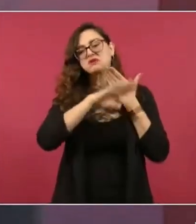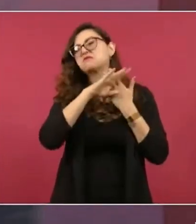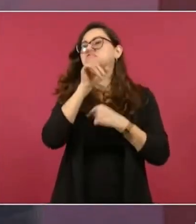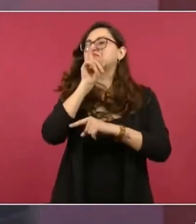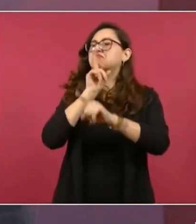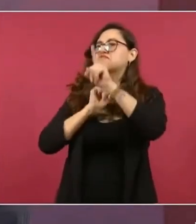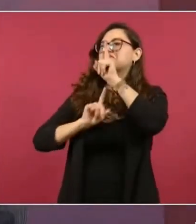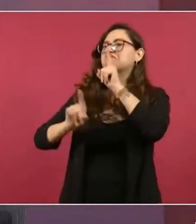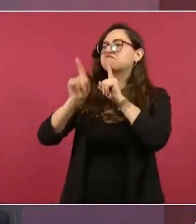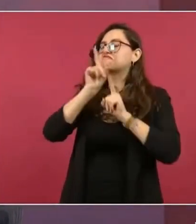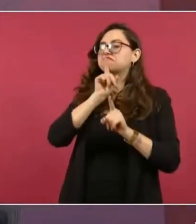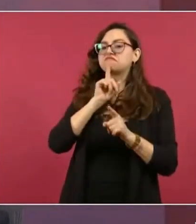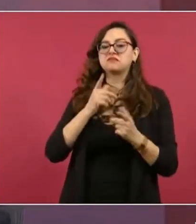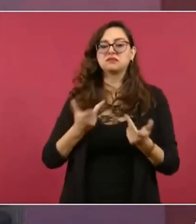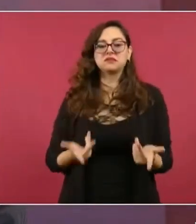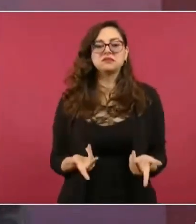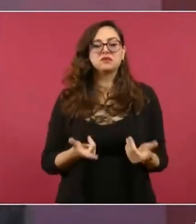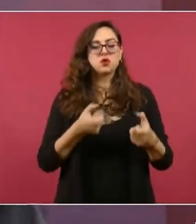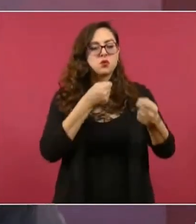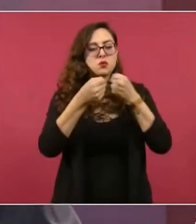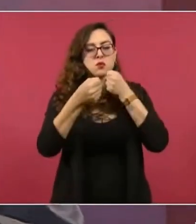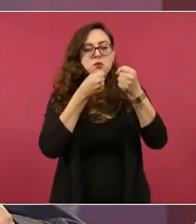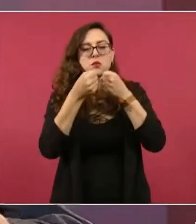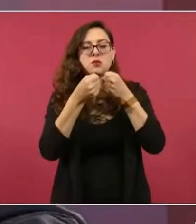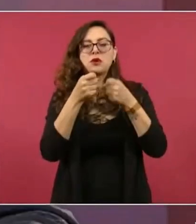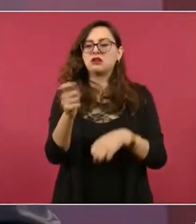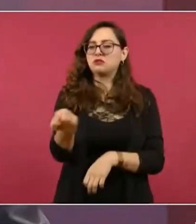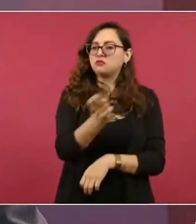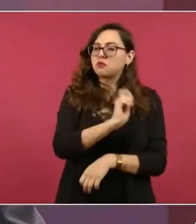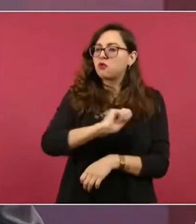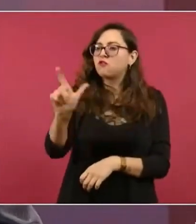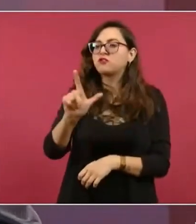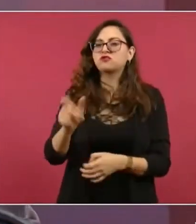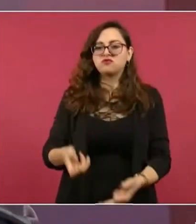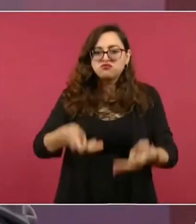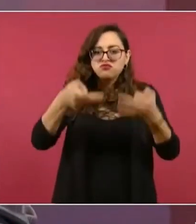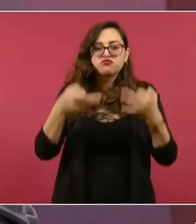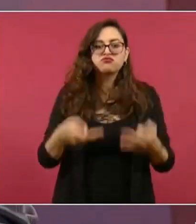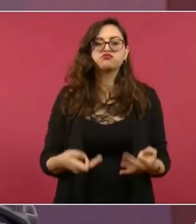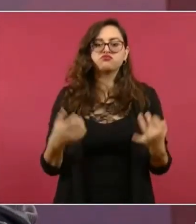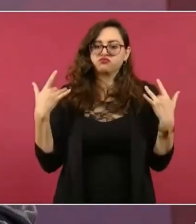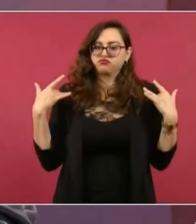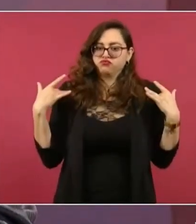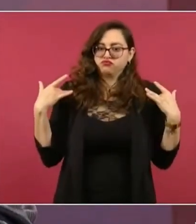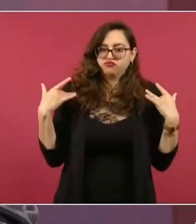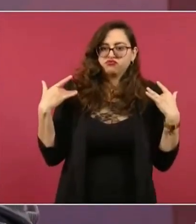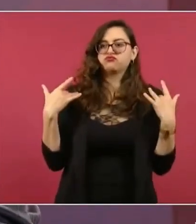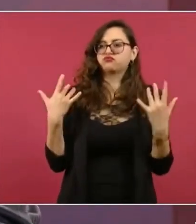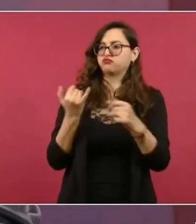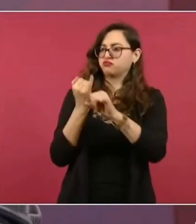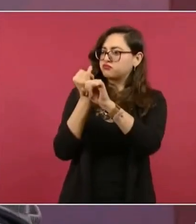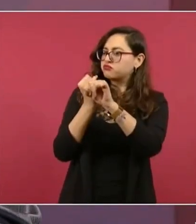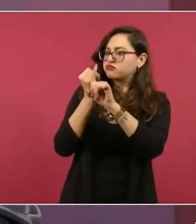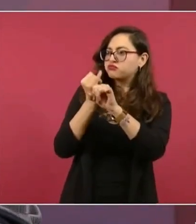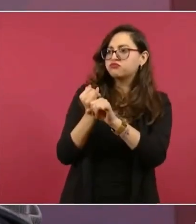estar en contra, a no hacer un periodismo objetivo profesional, analítico,